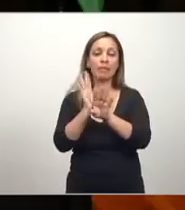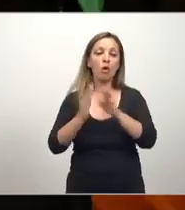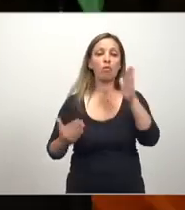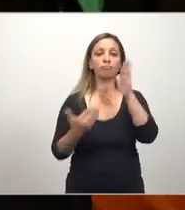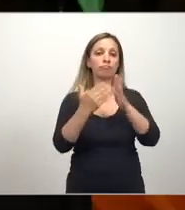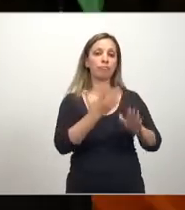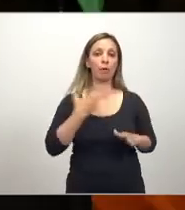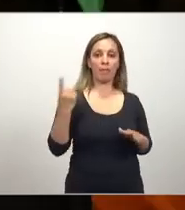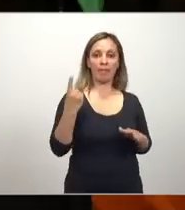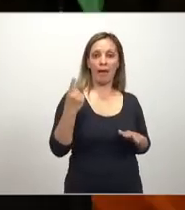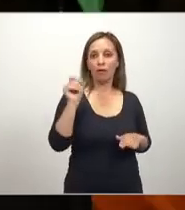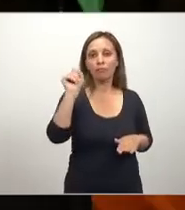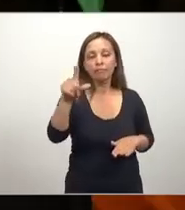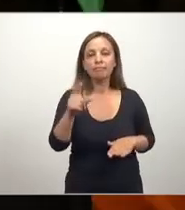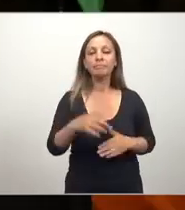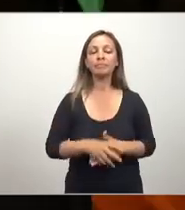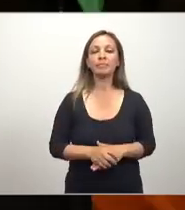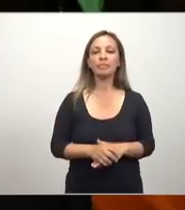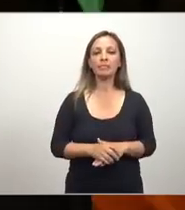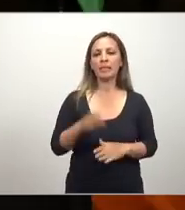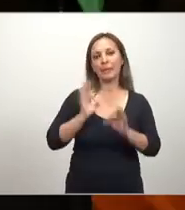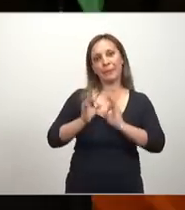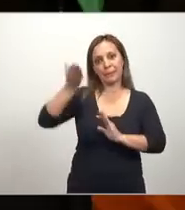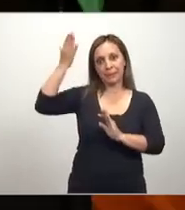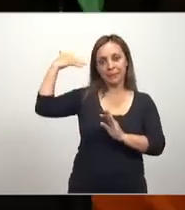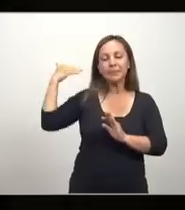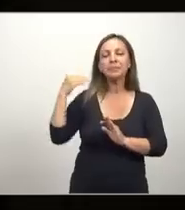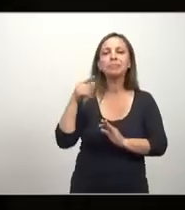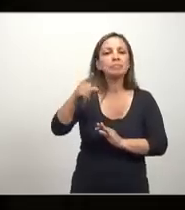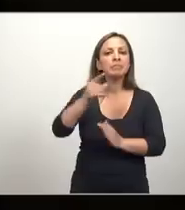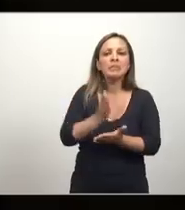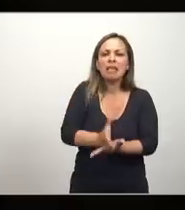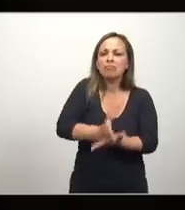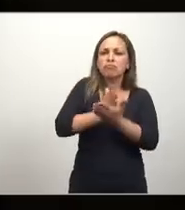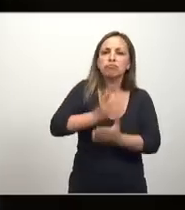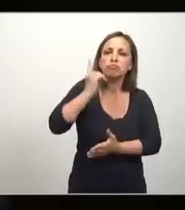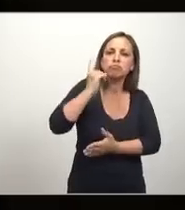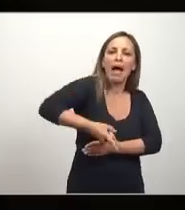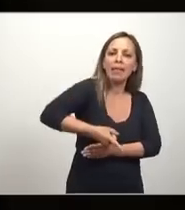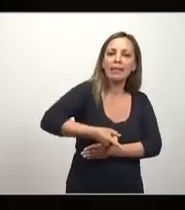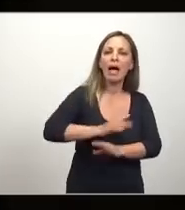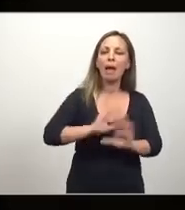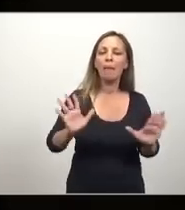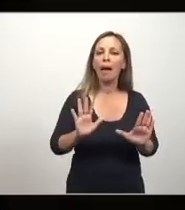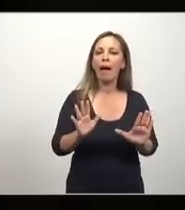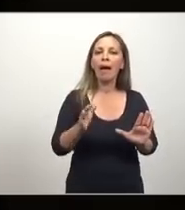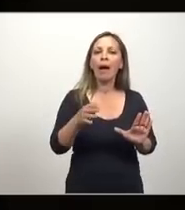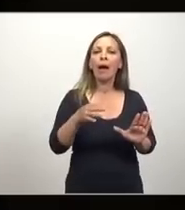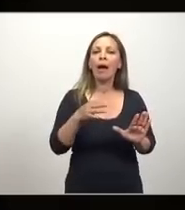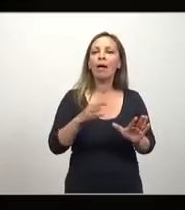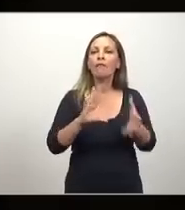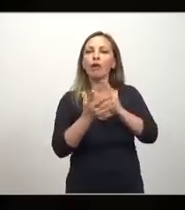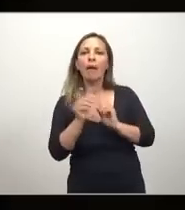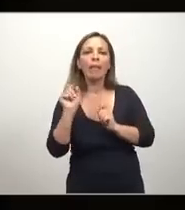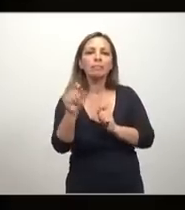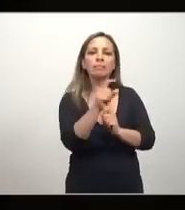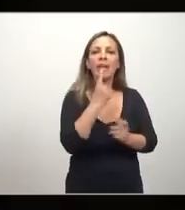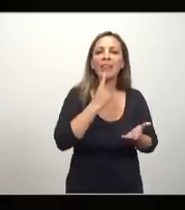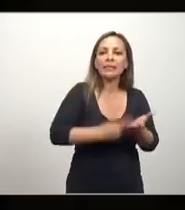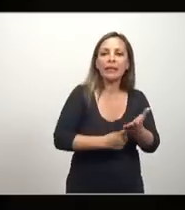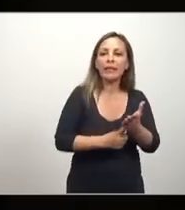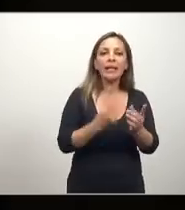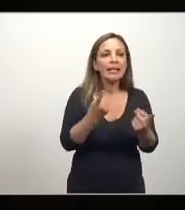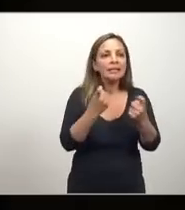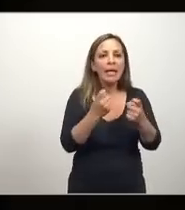medios de producción, algo ilustrada también, que exigía mayor capacidad de decidir, mayor espacio político